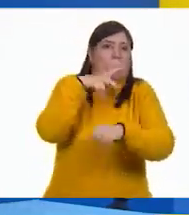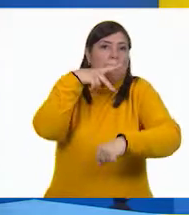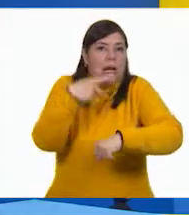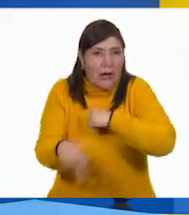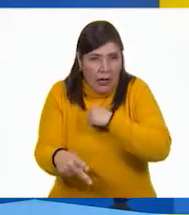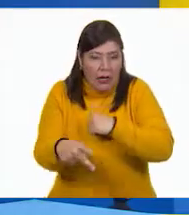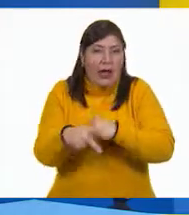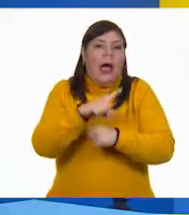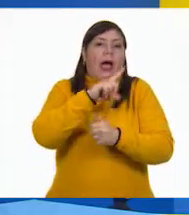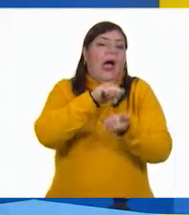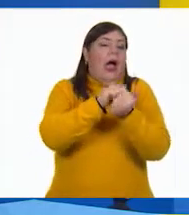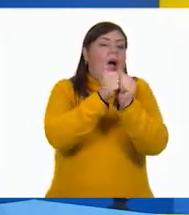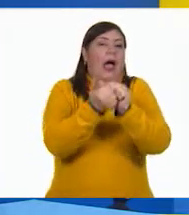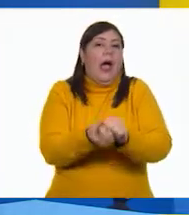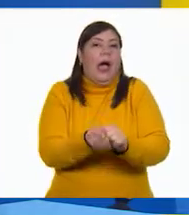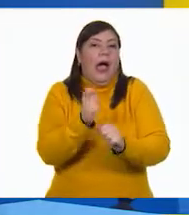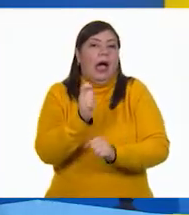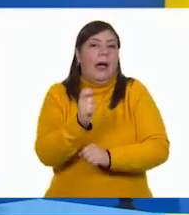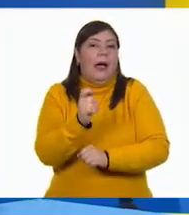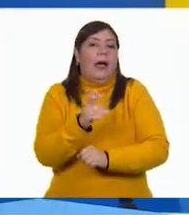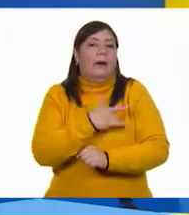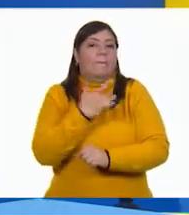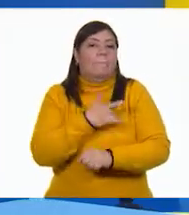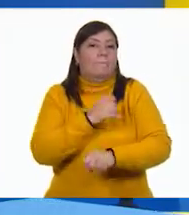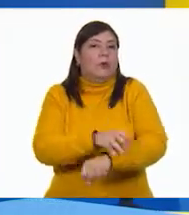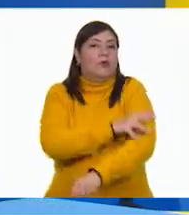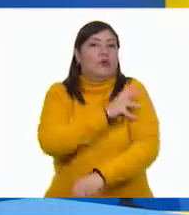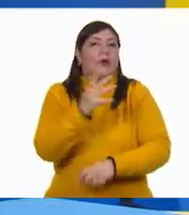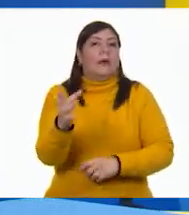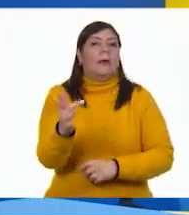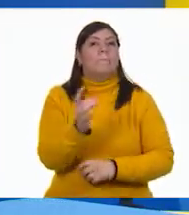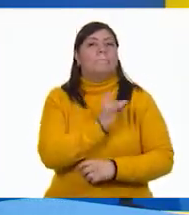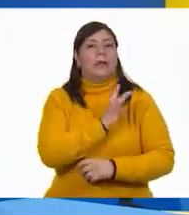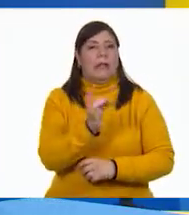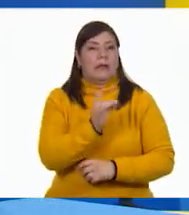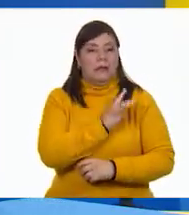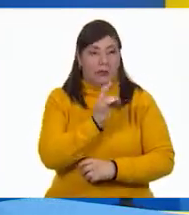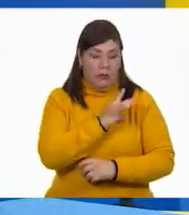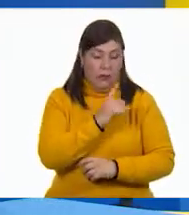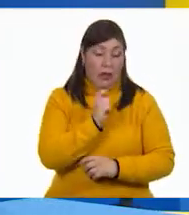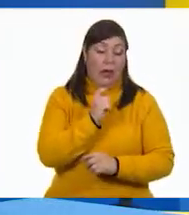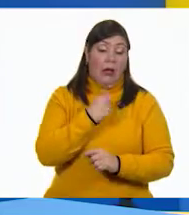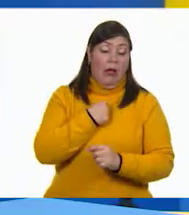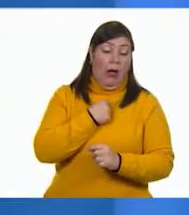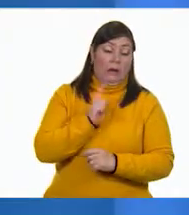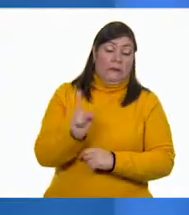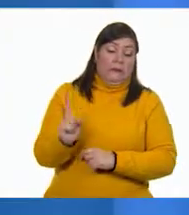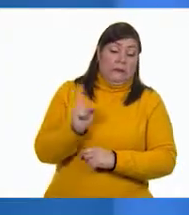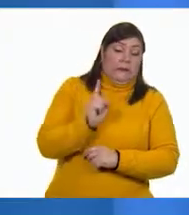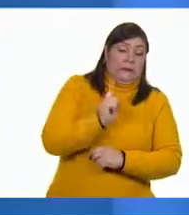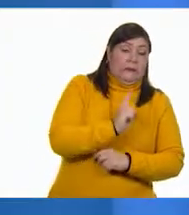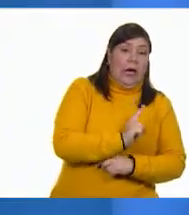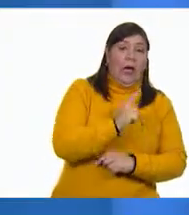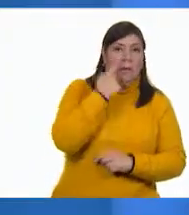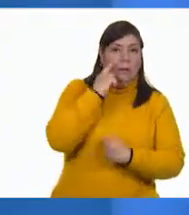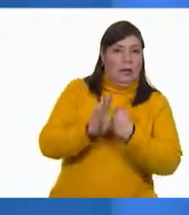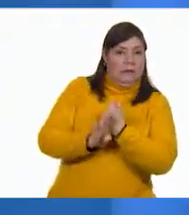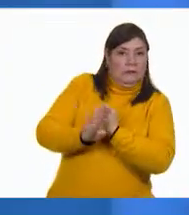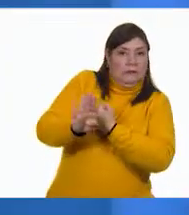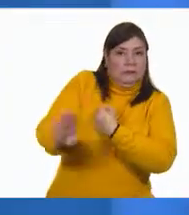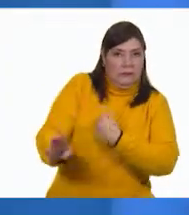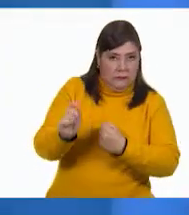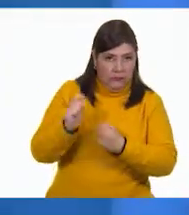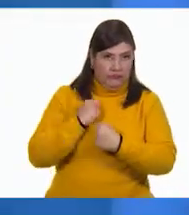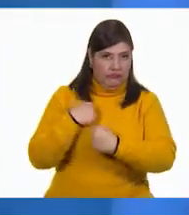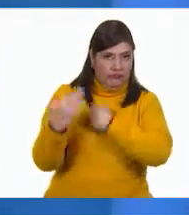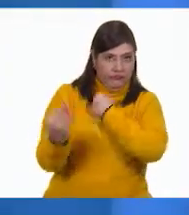siguiente emoción, que es el miedo, la cual te impulsó a alejarte y protegerte. Entonces, la sorpresa